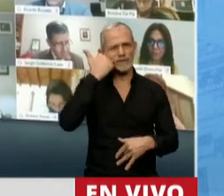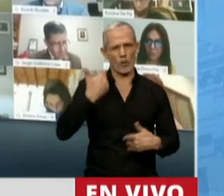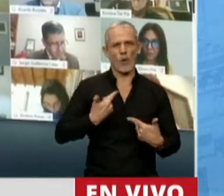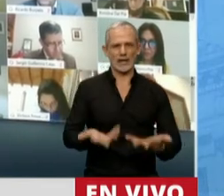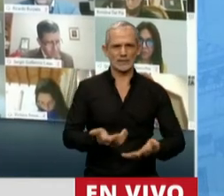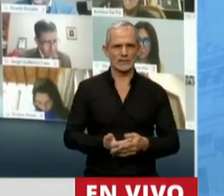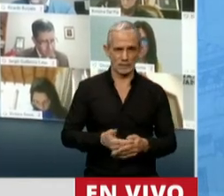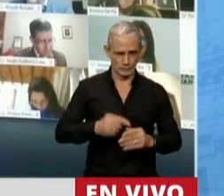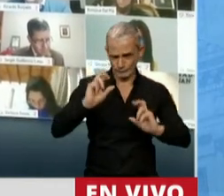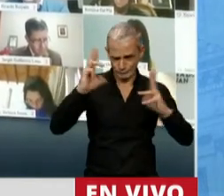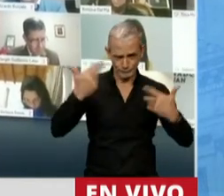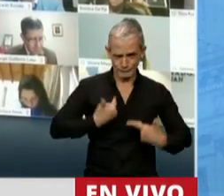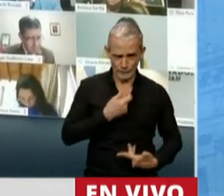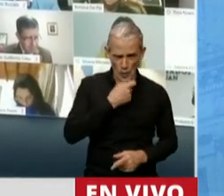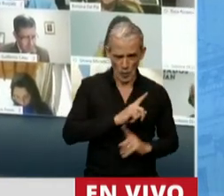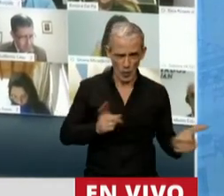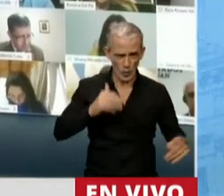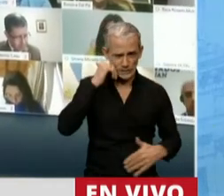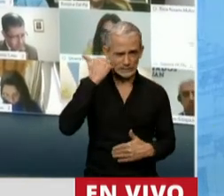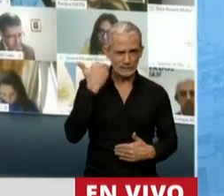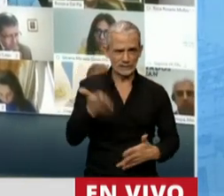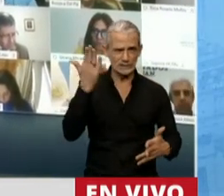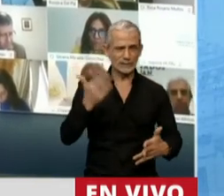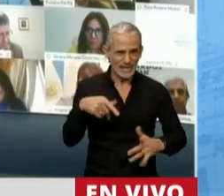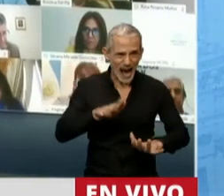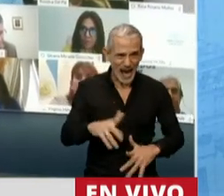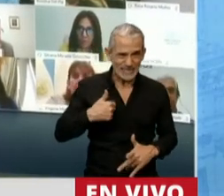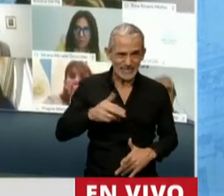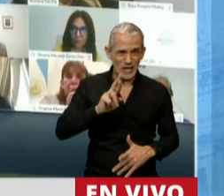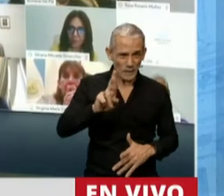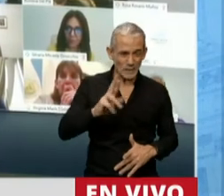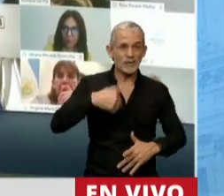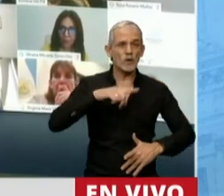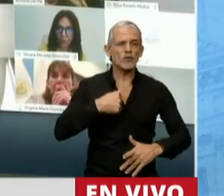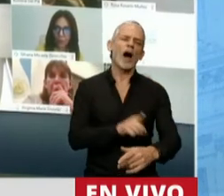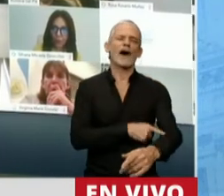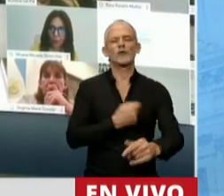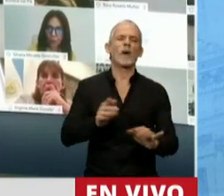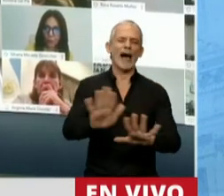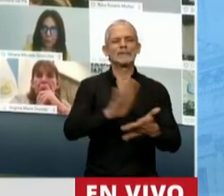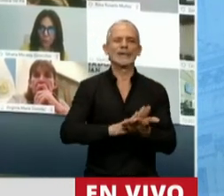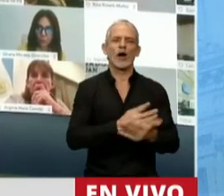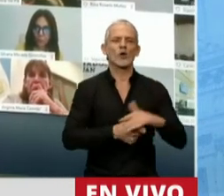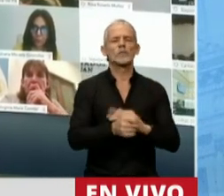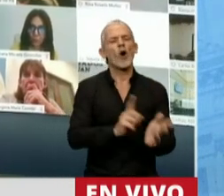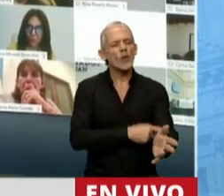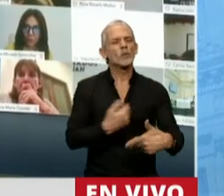nos indigna y bajo ningún punto de vista vamos a permitir que nos pidan que nos acostumbremos a la corrupción.